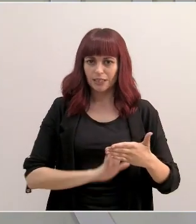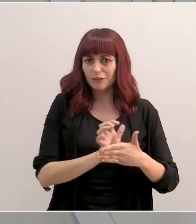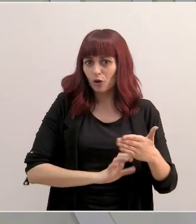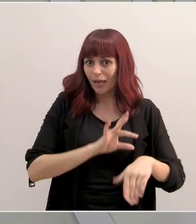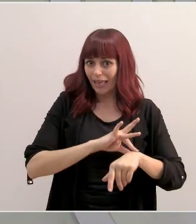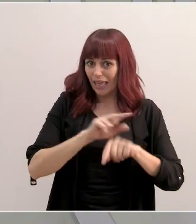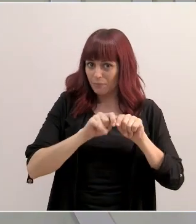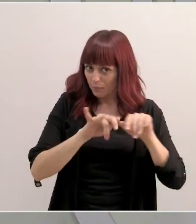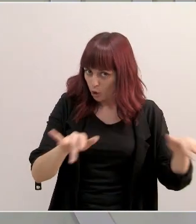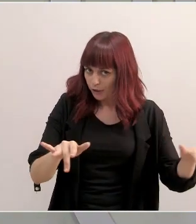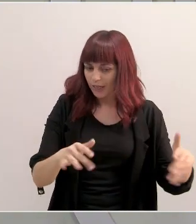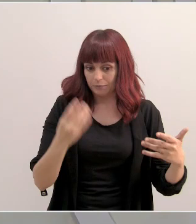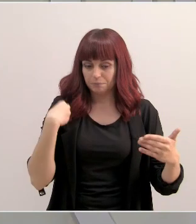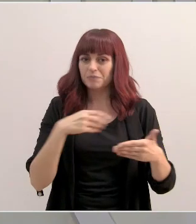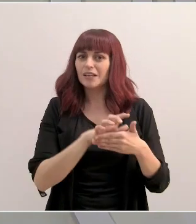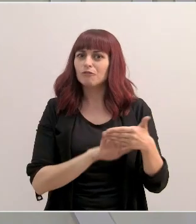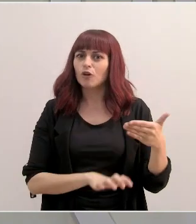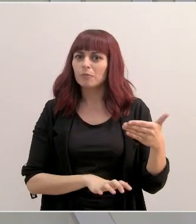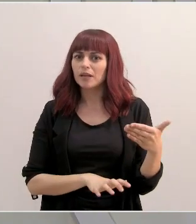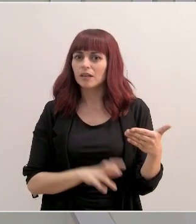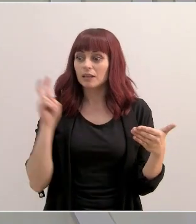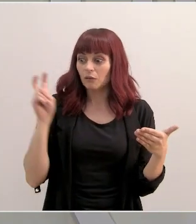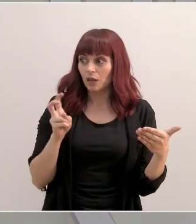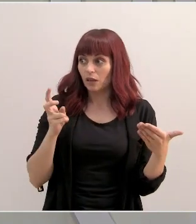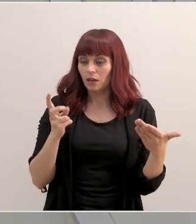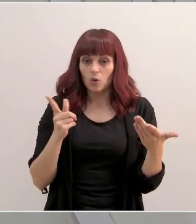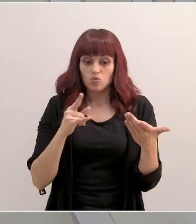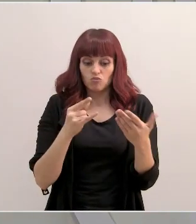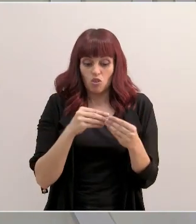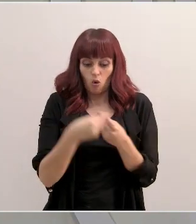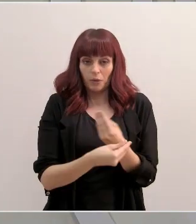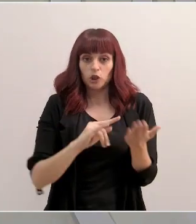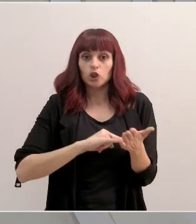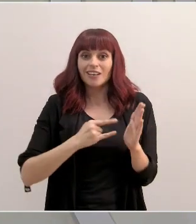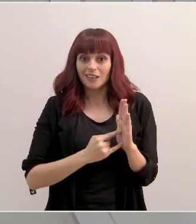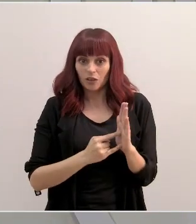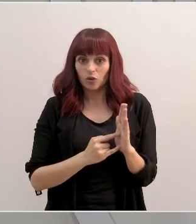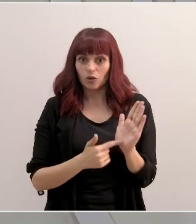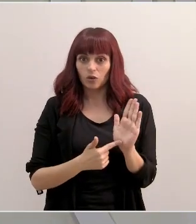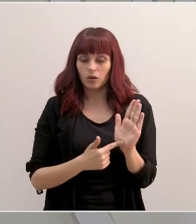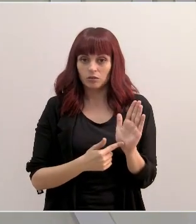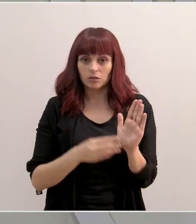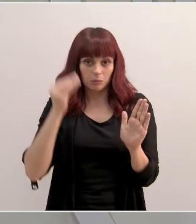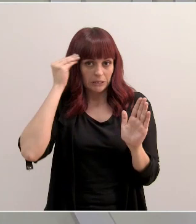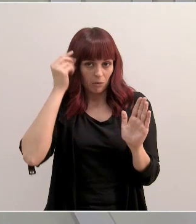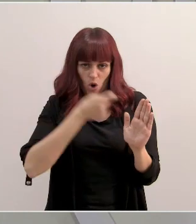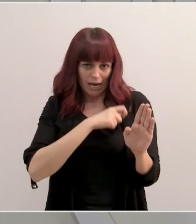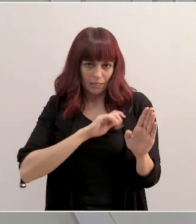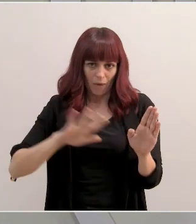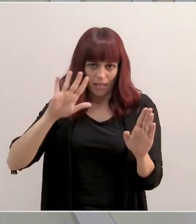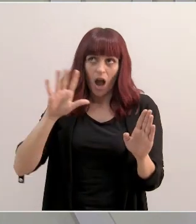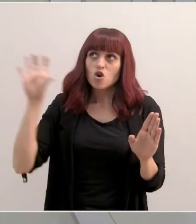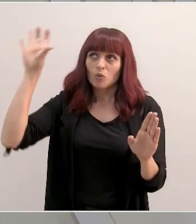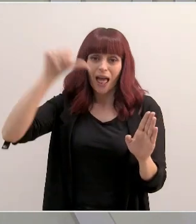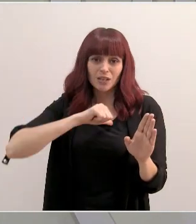epidemiología, con un informe que sale de un informe técnico, un documento técnico que creemos que es la envidia en España porque pocas comunidades